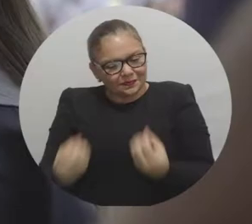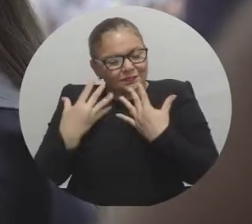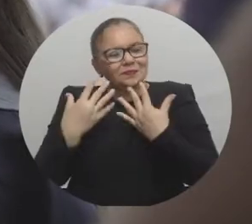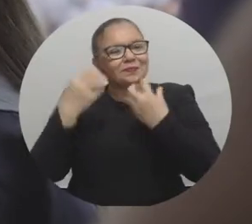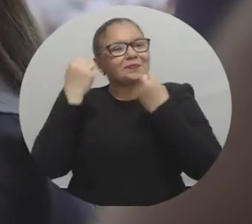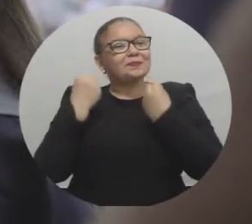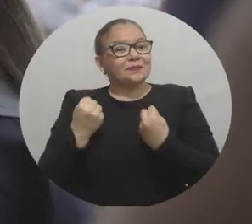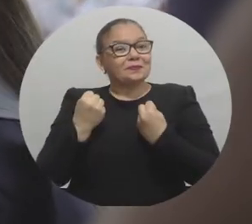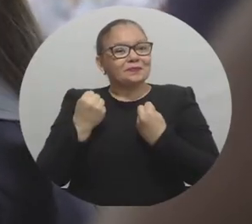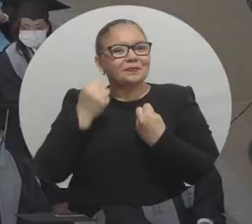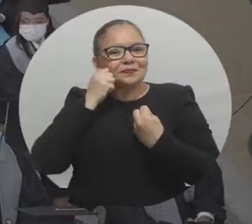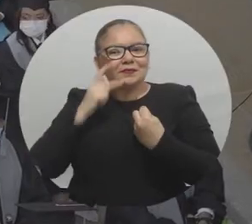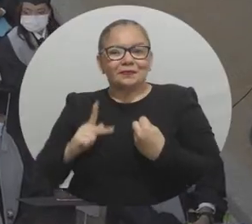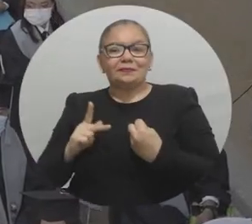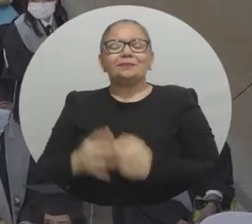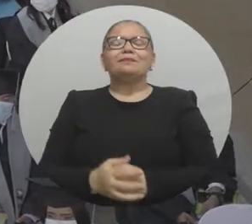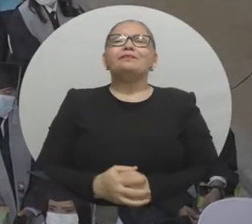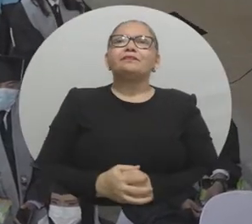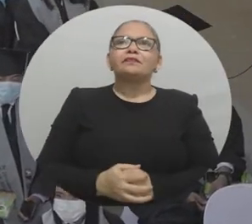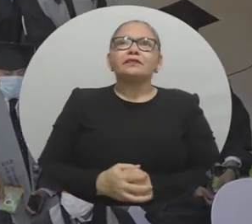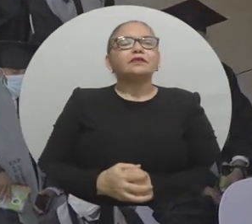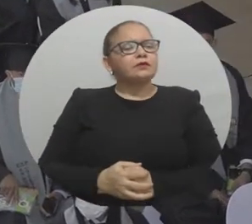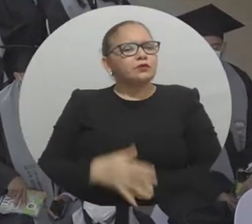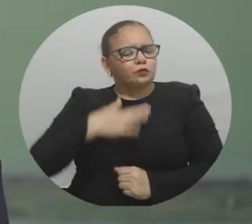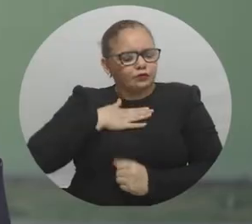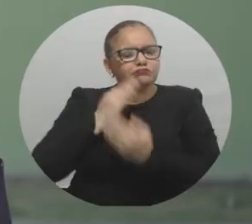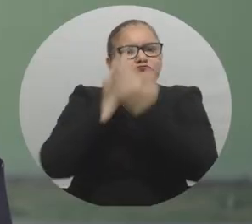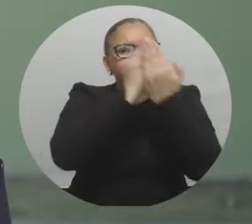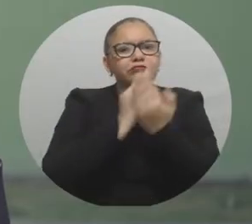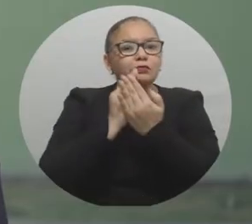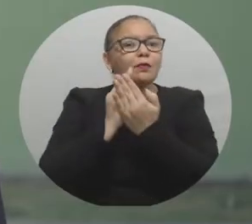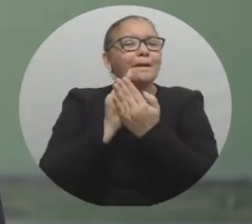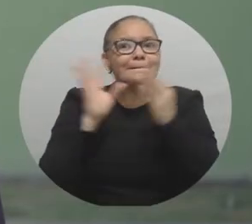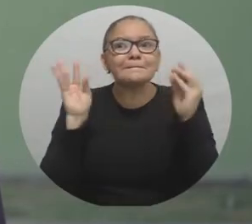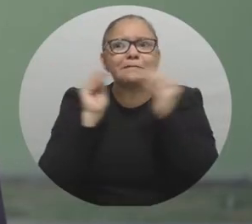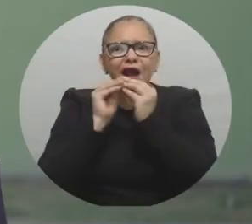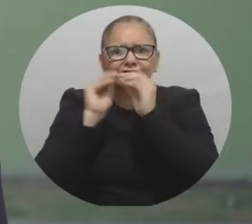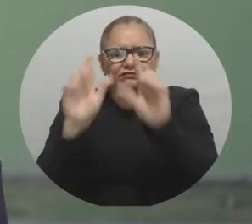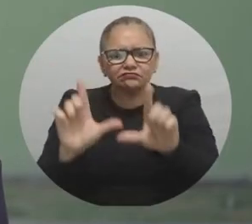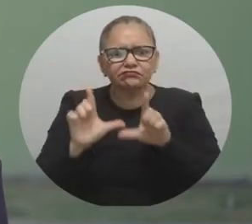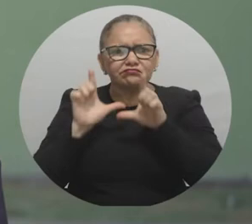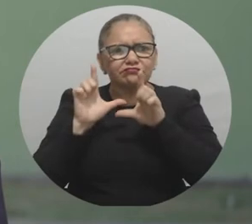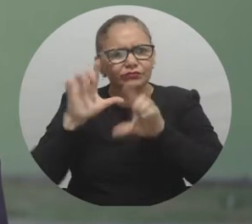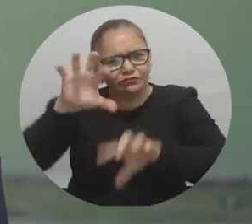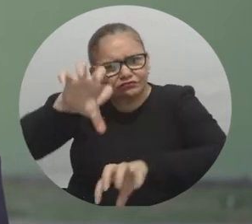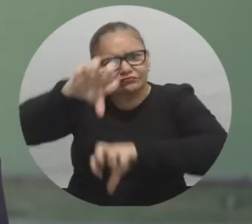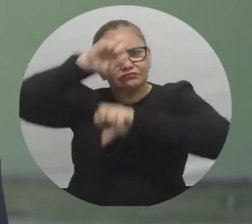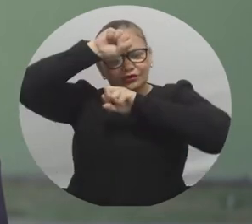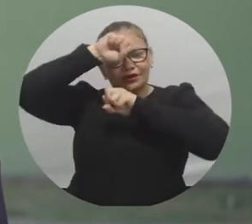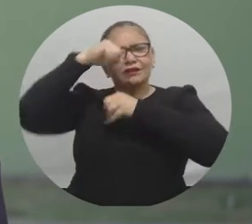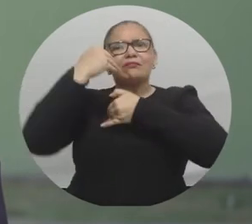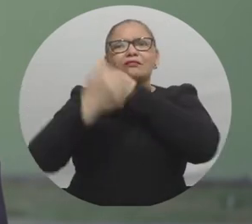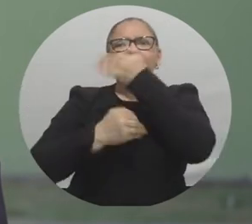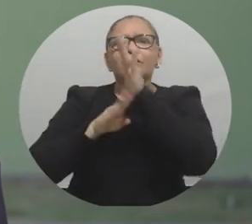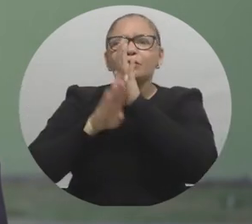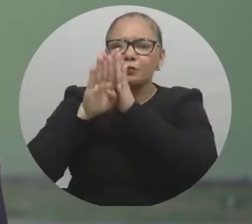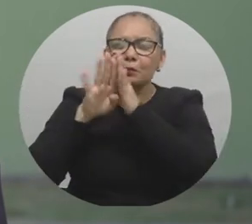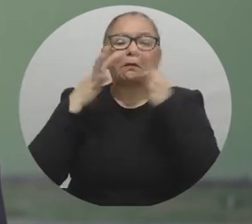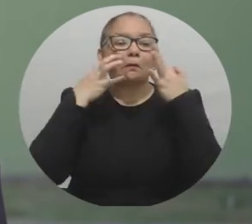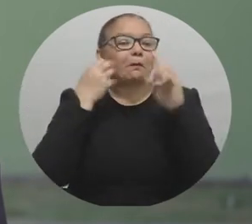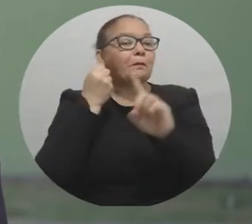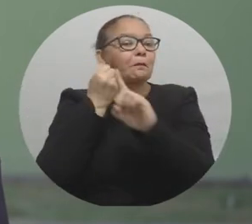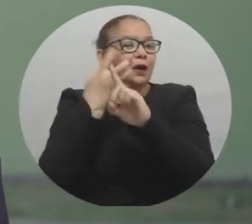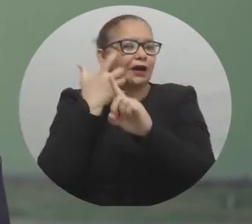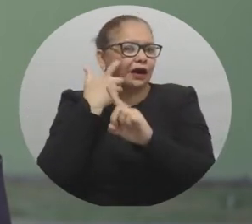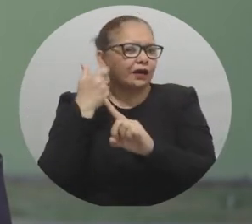profesionalmente. Creo que cada esfuerzo que hagamos por mejorar nuestros estudios, por incrementar también nuestros potenciales